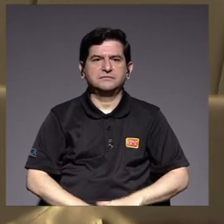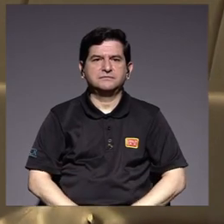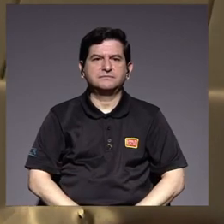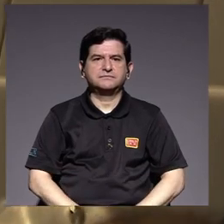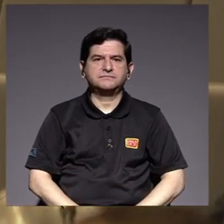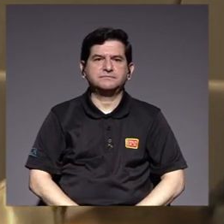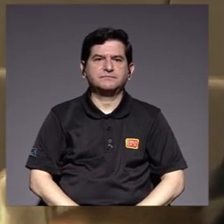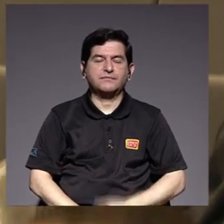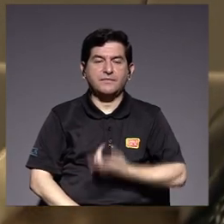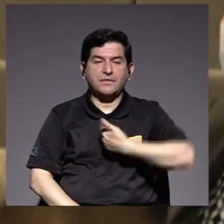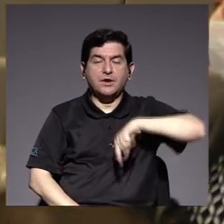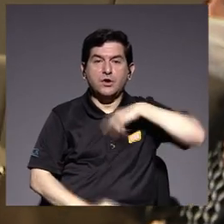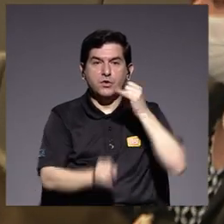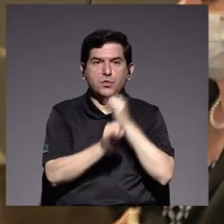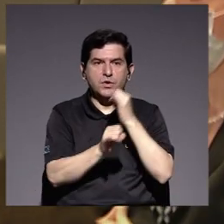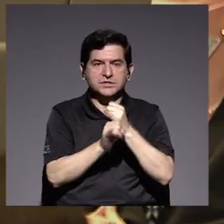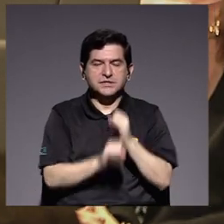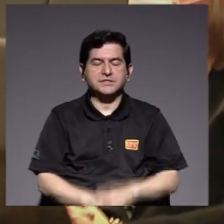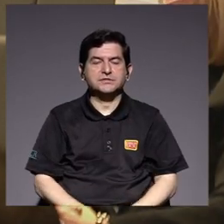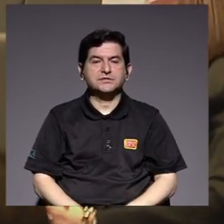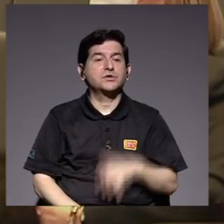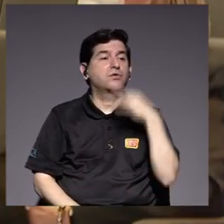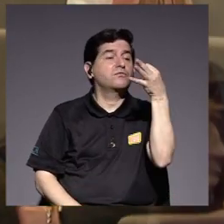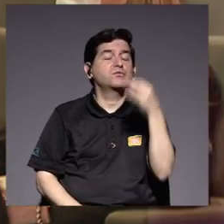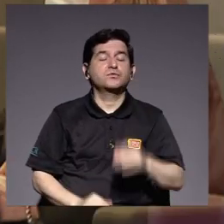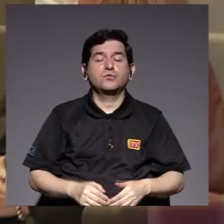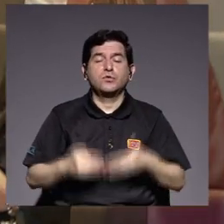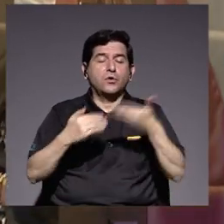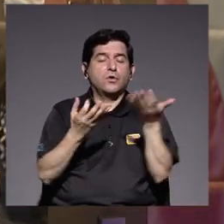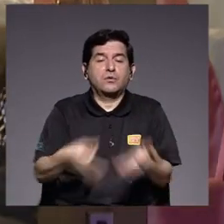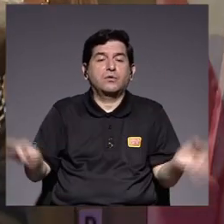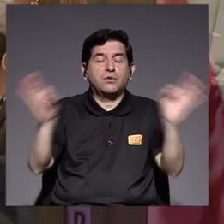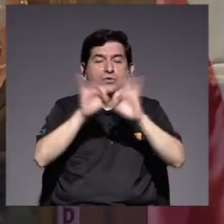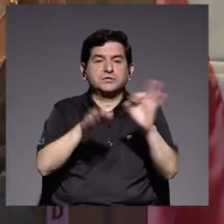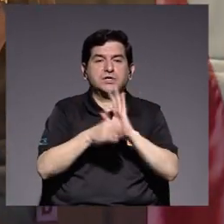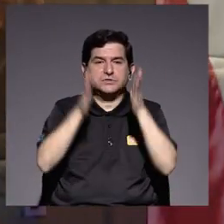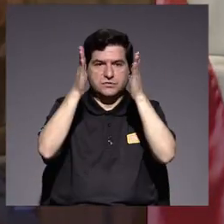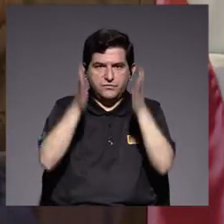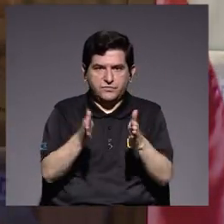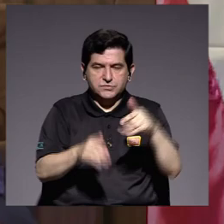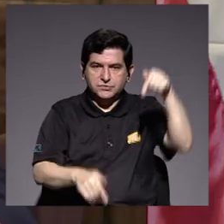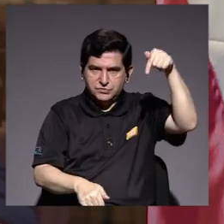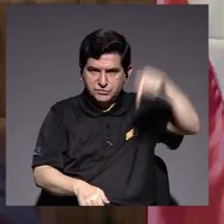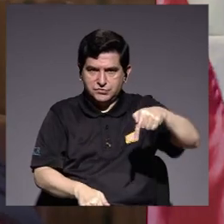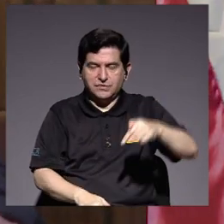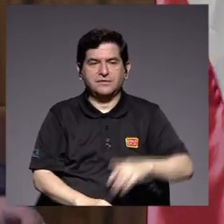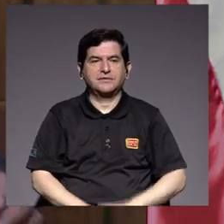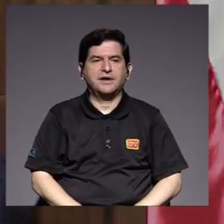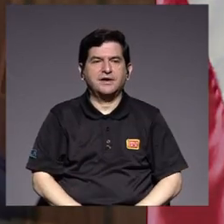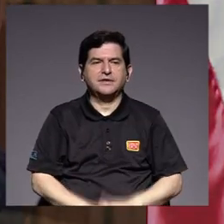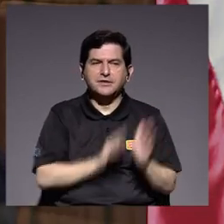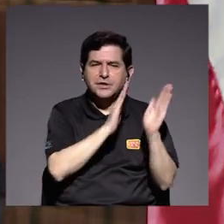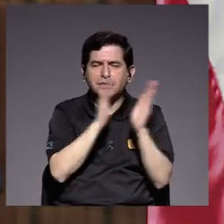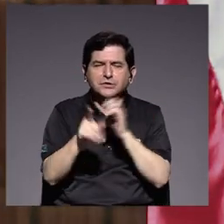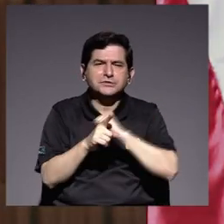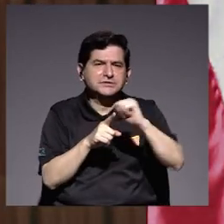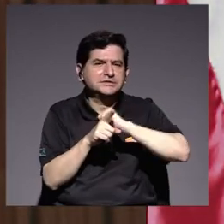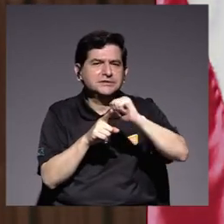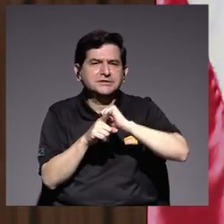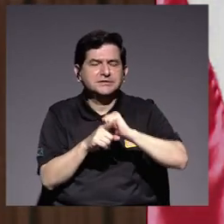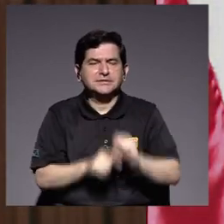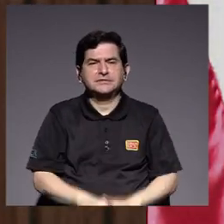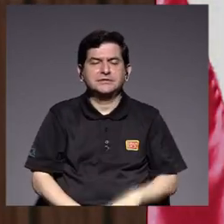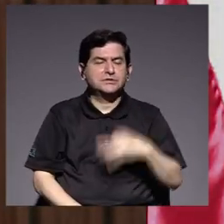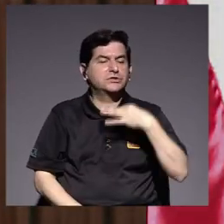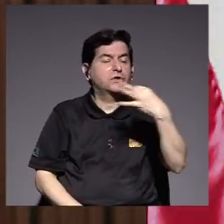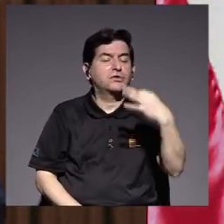nuestra institución está para grandes cosas nuestras funcionarias y funcionarios se preparan y capacitan cada